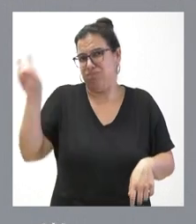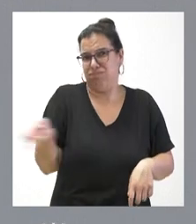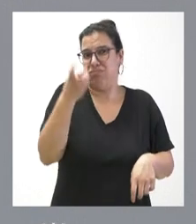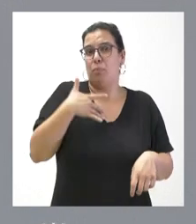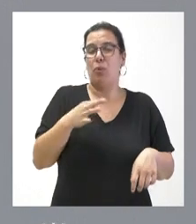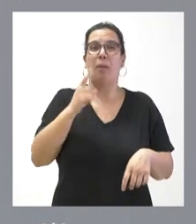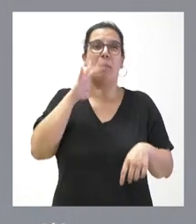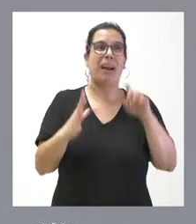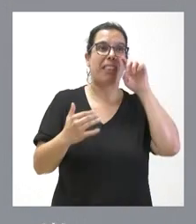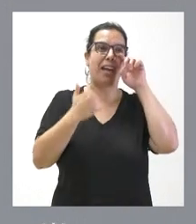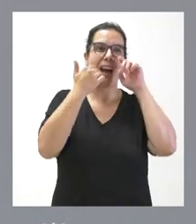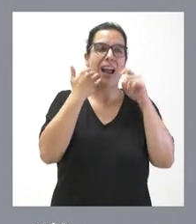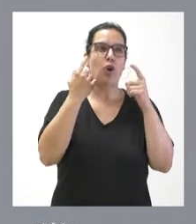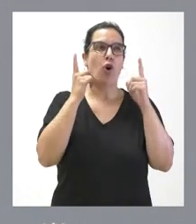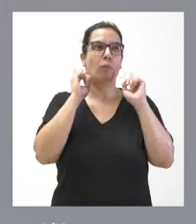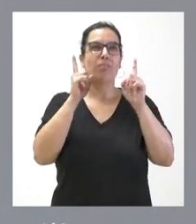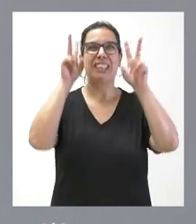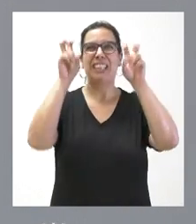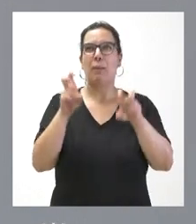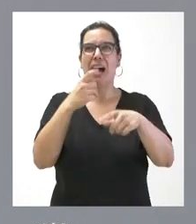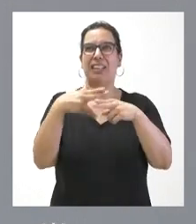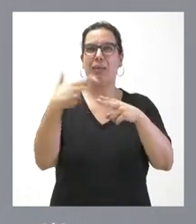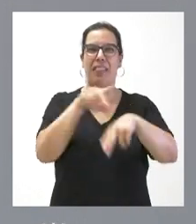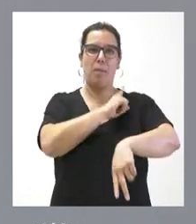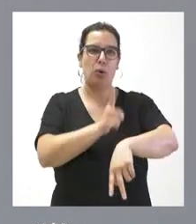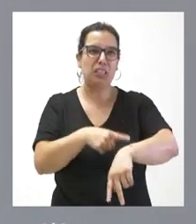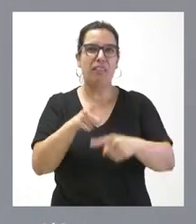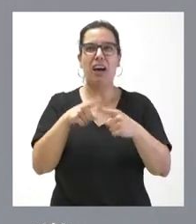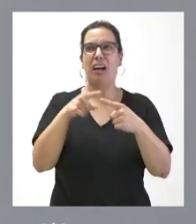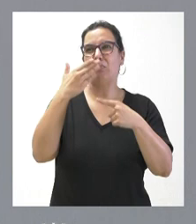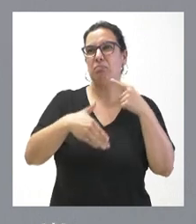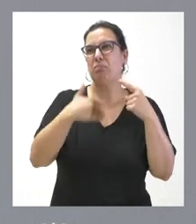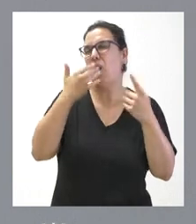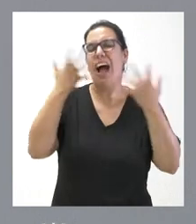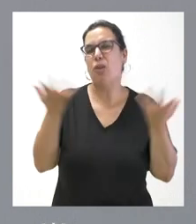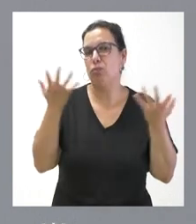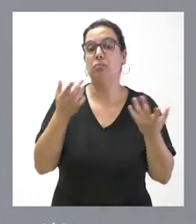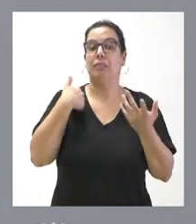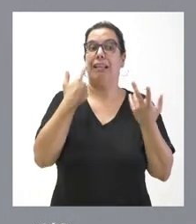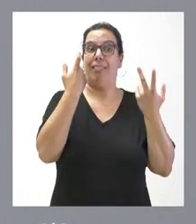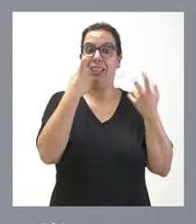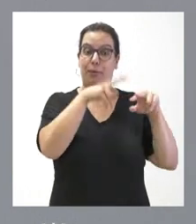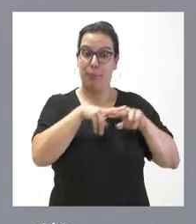algunas en materia de actividades deportivas y algunas otras distintas naturalezas y que, lógicamente,